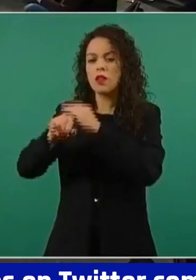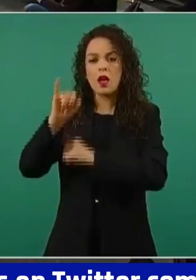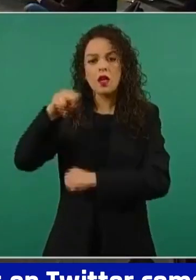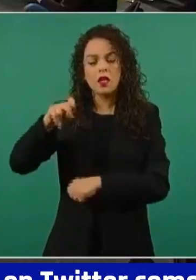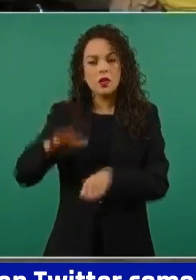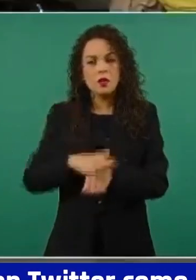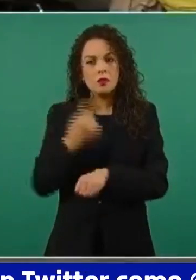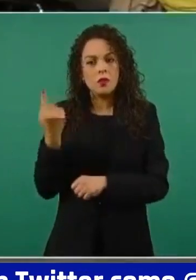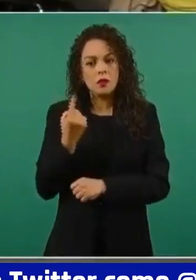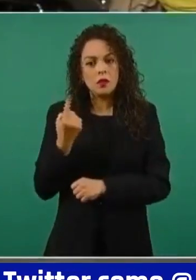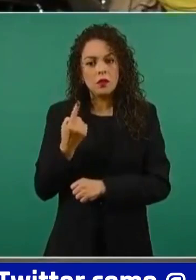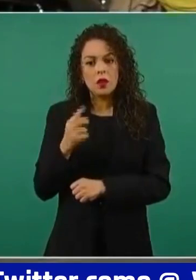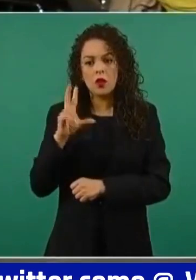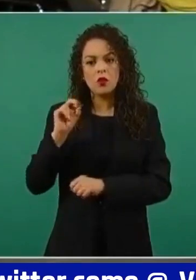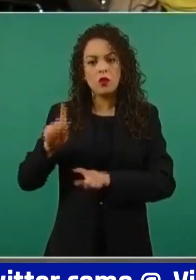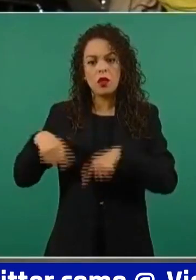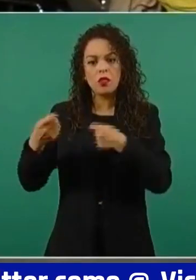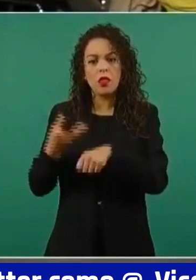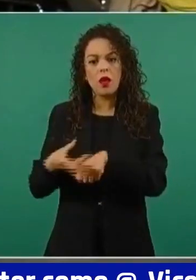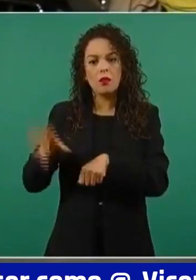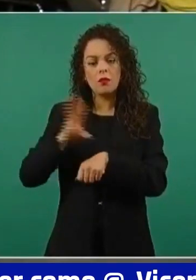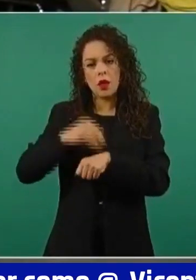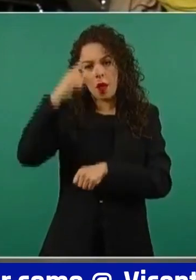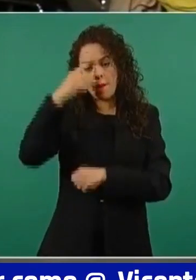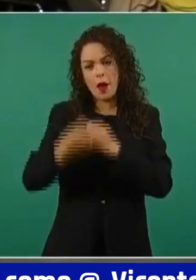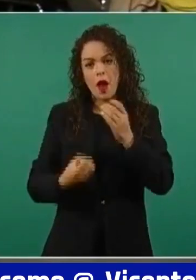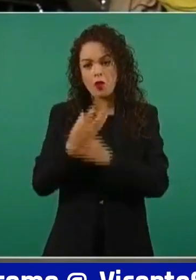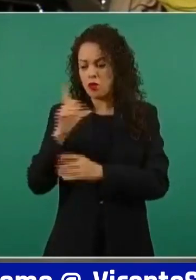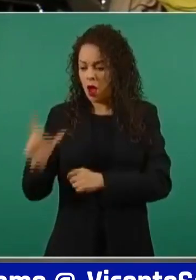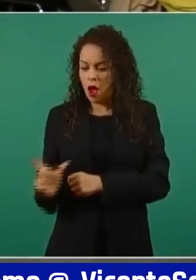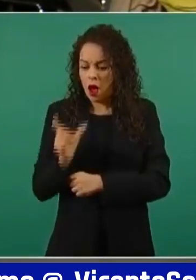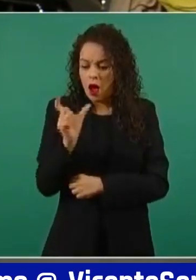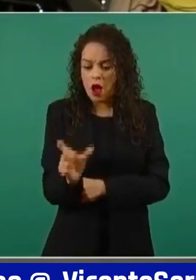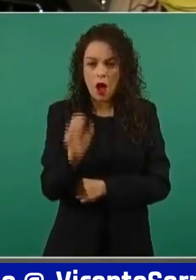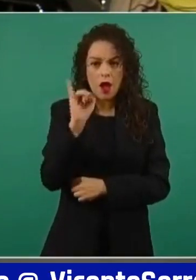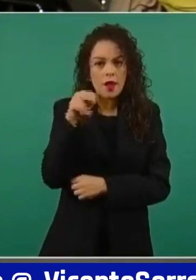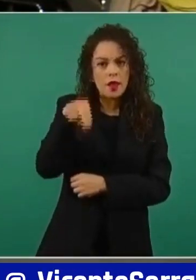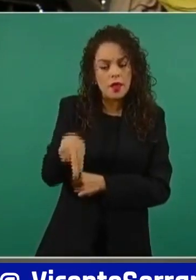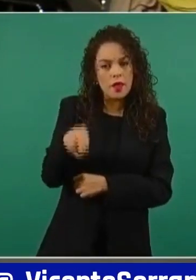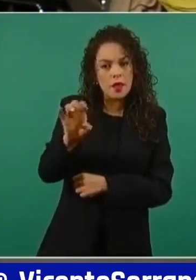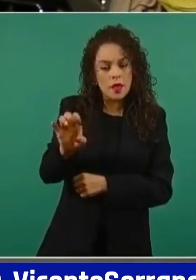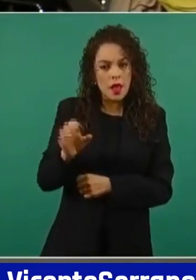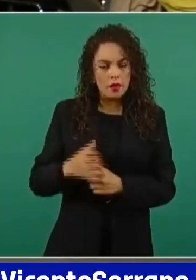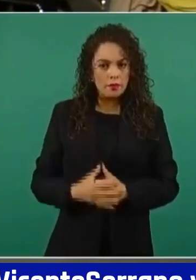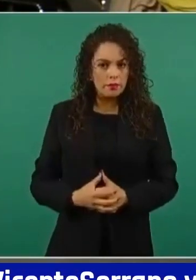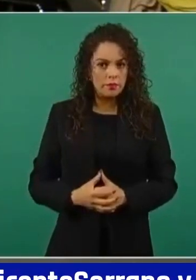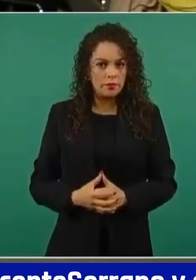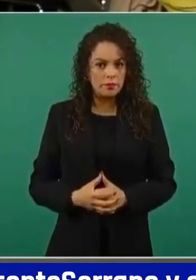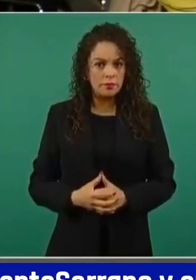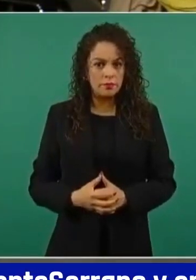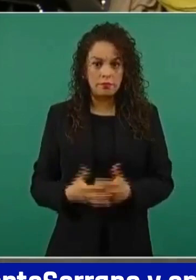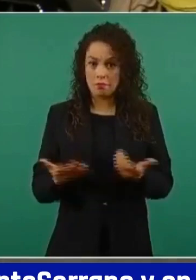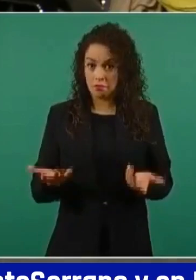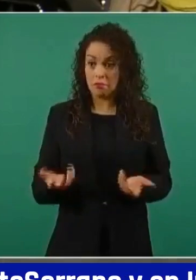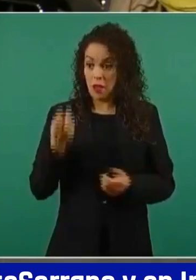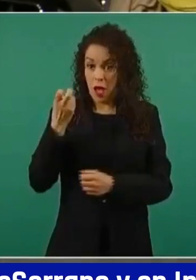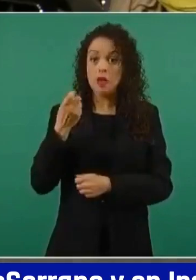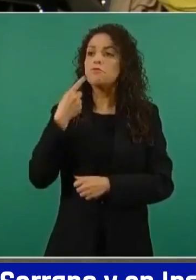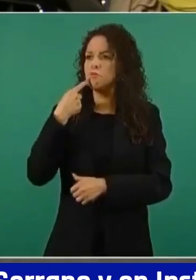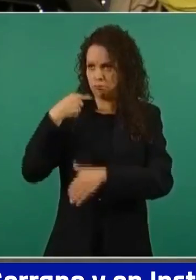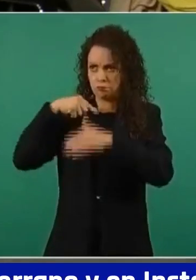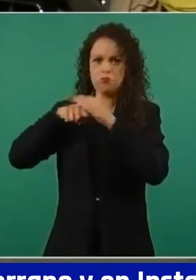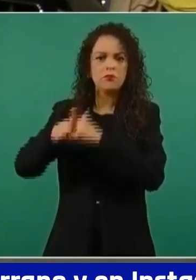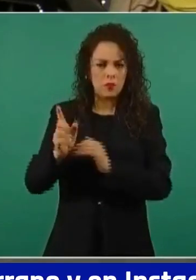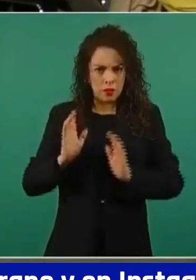le permitieron renovar su credencial del INE y este entonces también presentó esta misma denuncia.